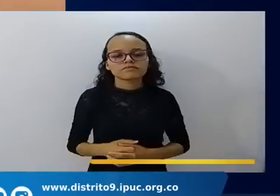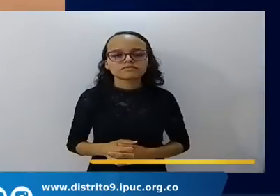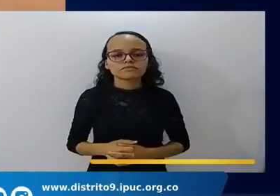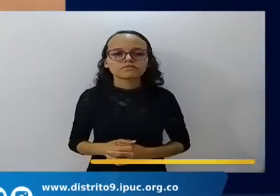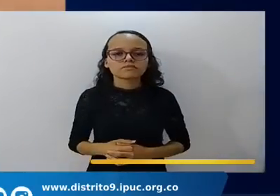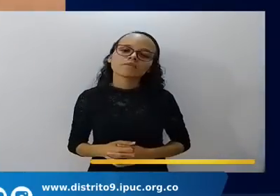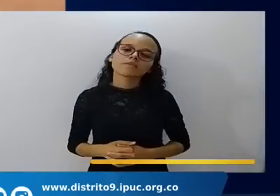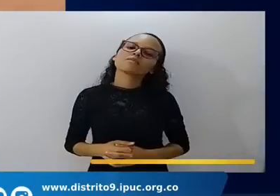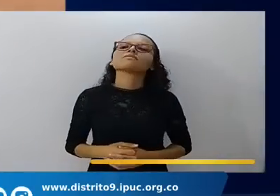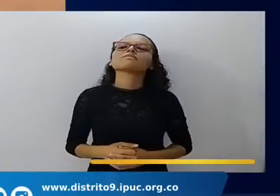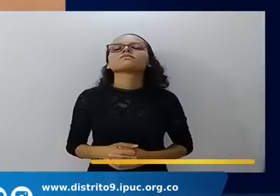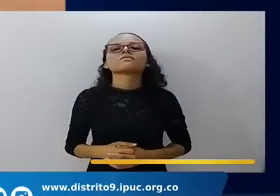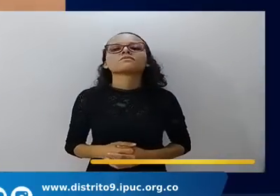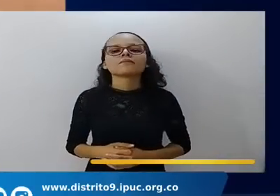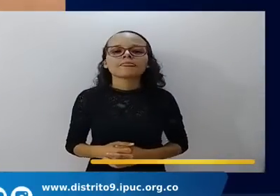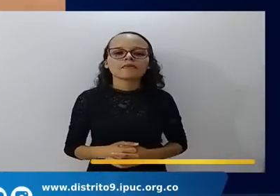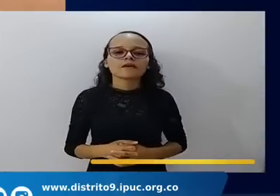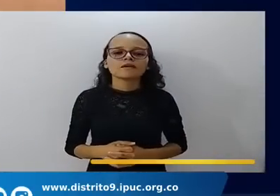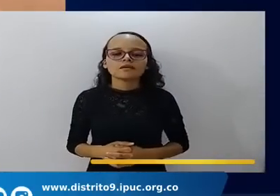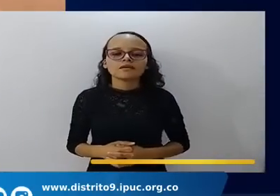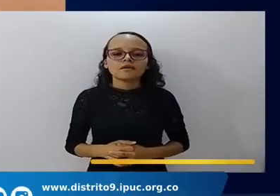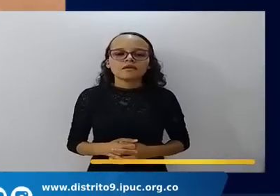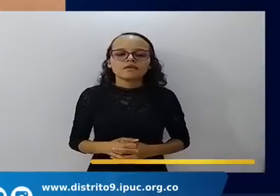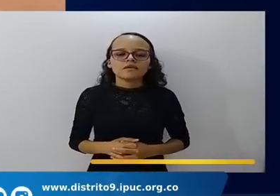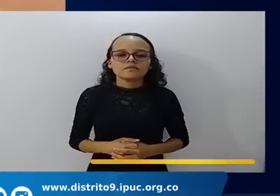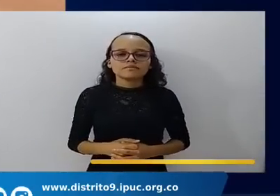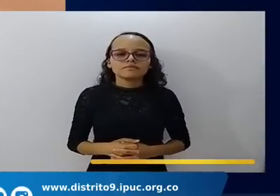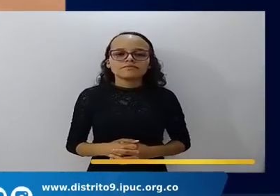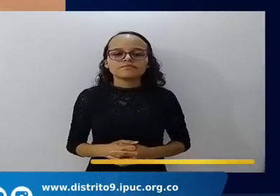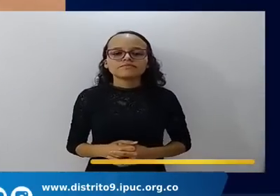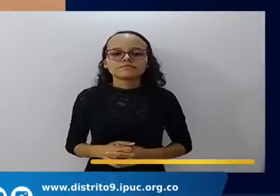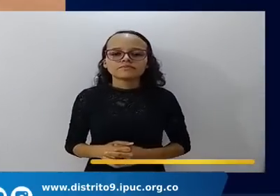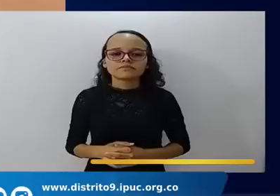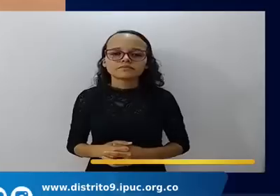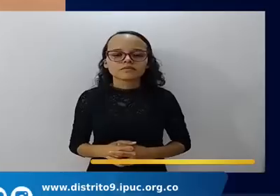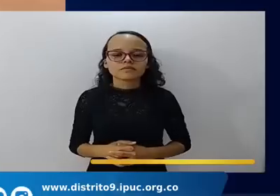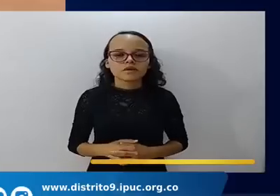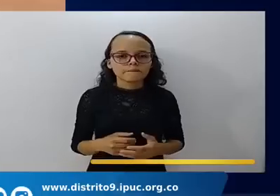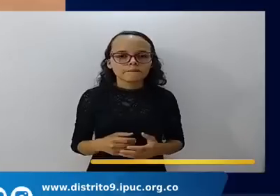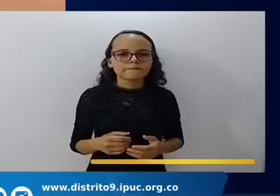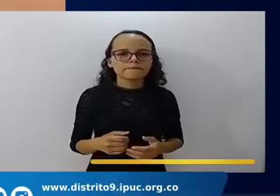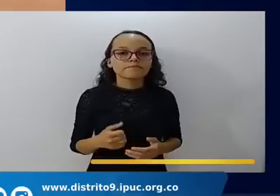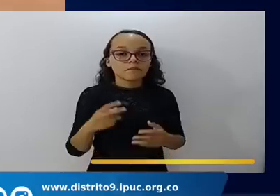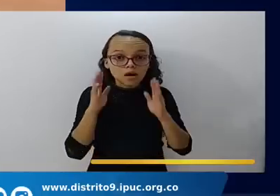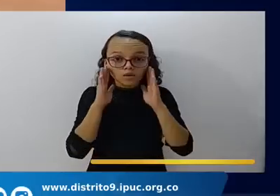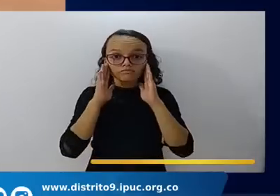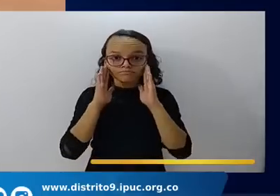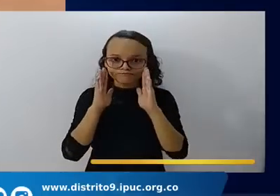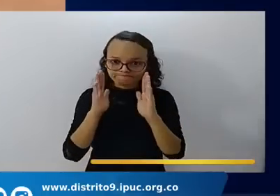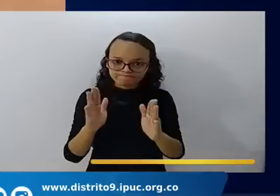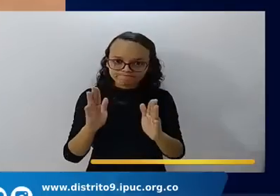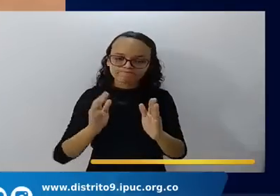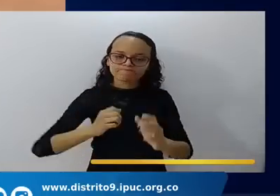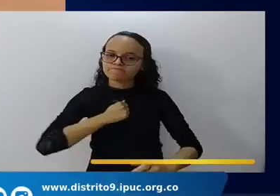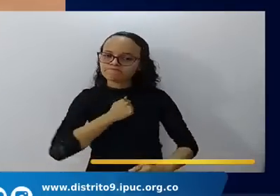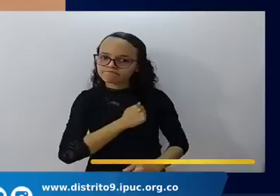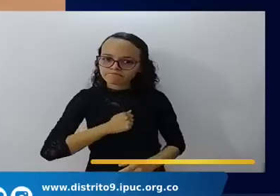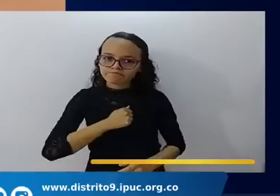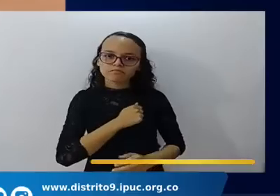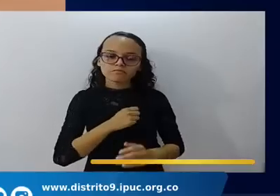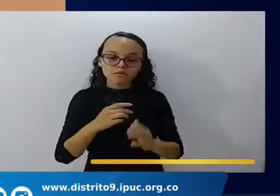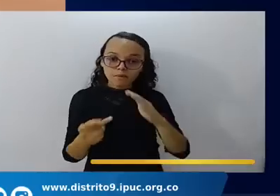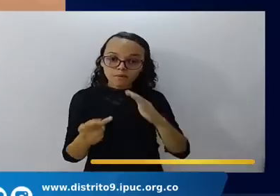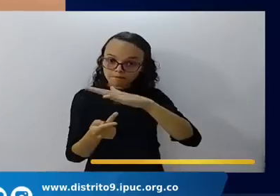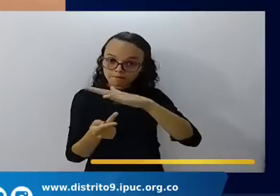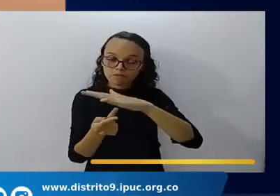a descuidarse y terminaron desviados mire póngale cuidado por favor a las palabras